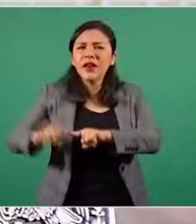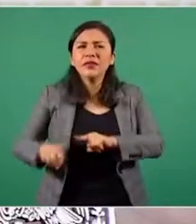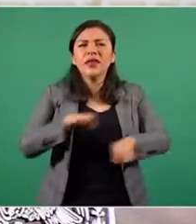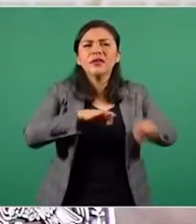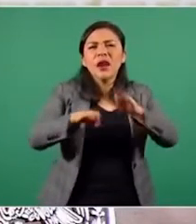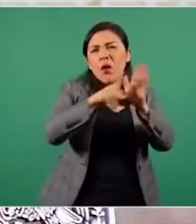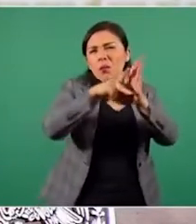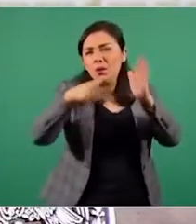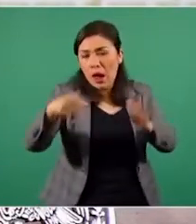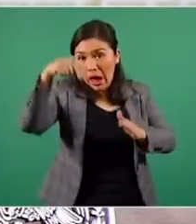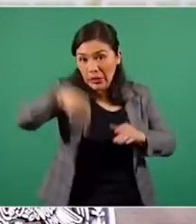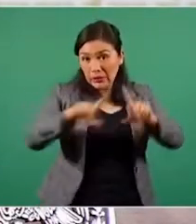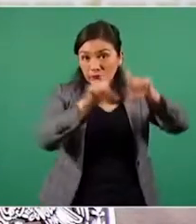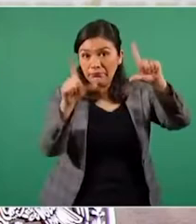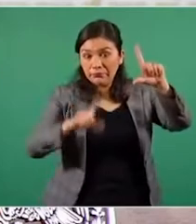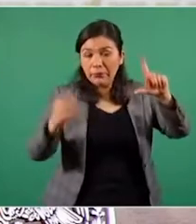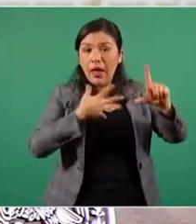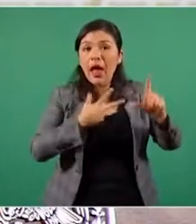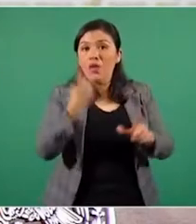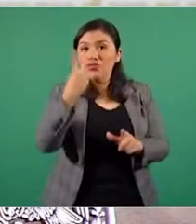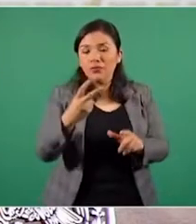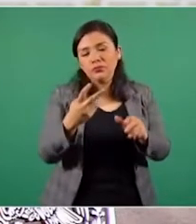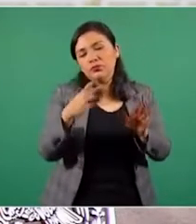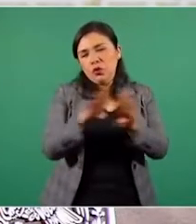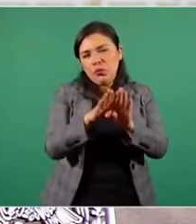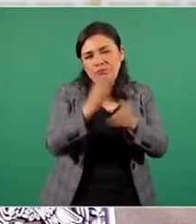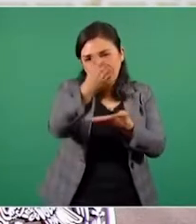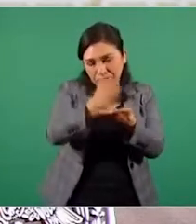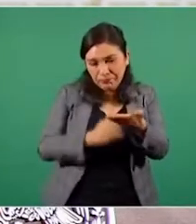nacional divididos de la siguiente manera.